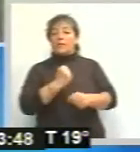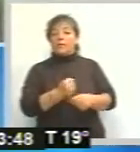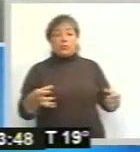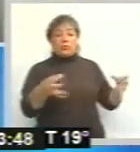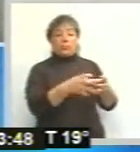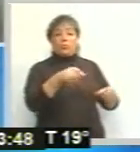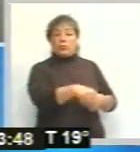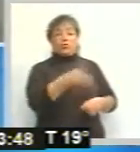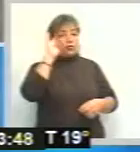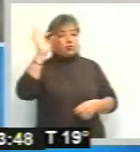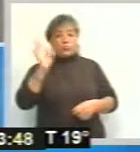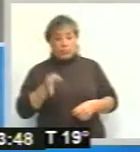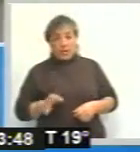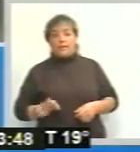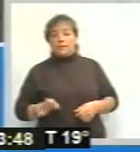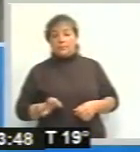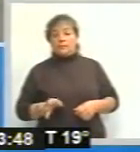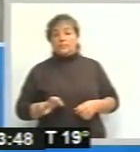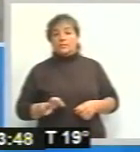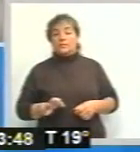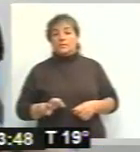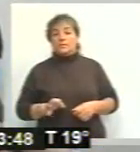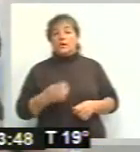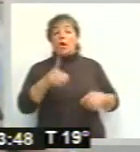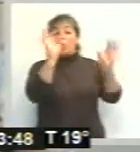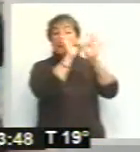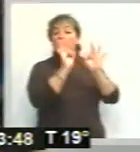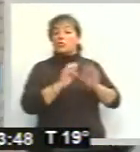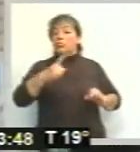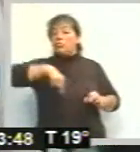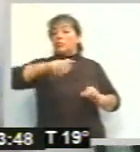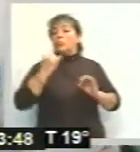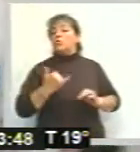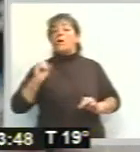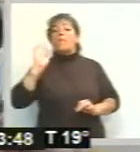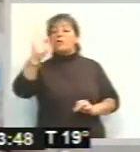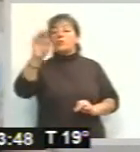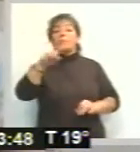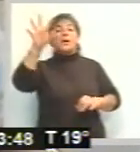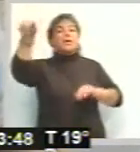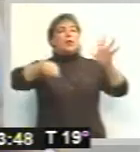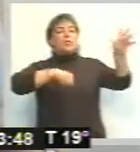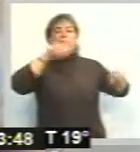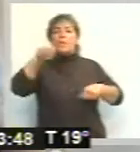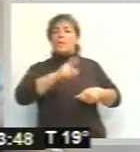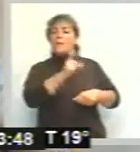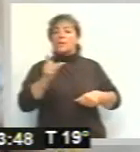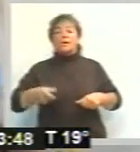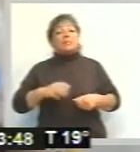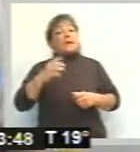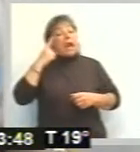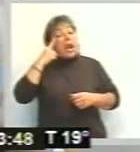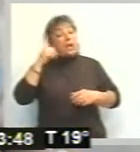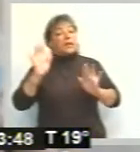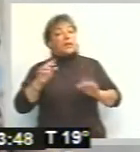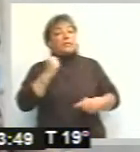y ya saben cuáles son los proyectos que tenemos hacia adelante. ¿Incorporar más gente? En principio vamos a trabajar con